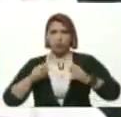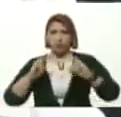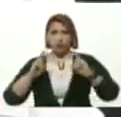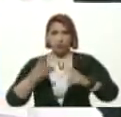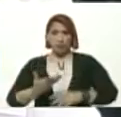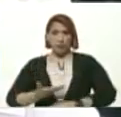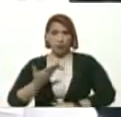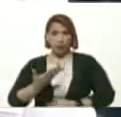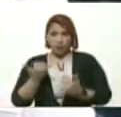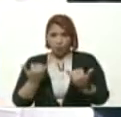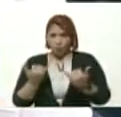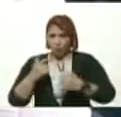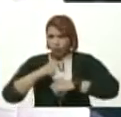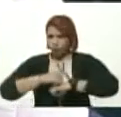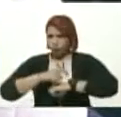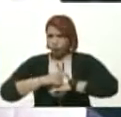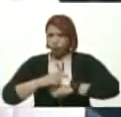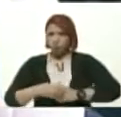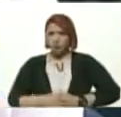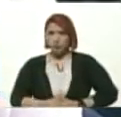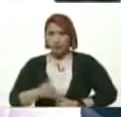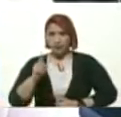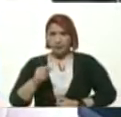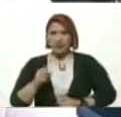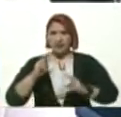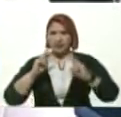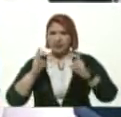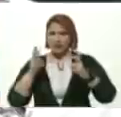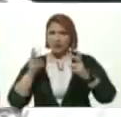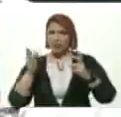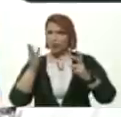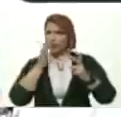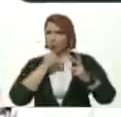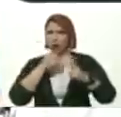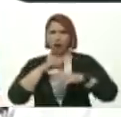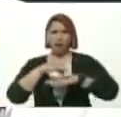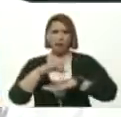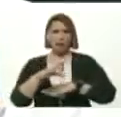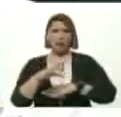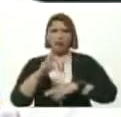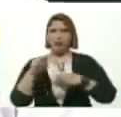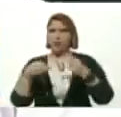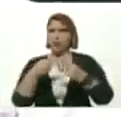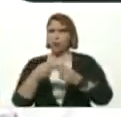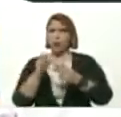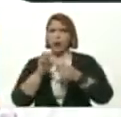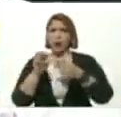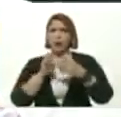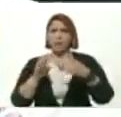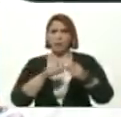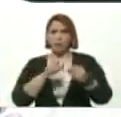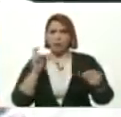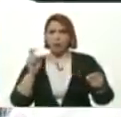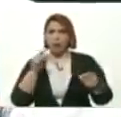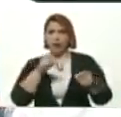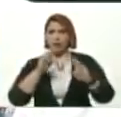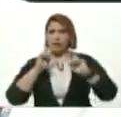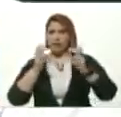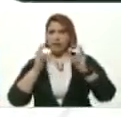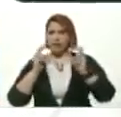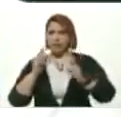En estos tiempos Además que los vértices No dejan ningún elemento Por fuera Y en este tema